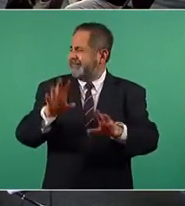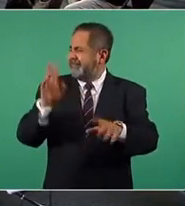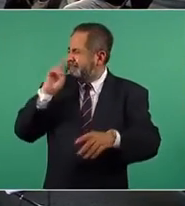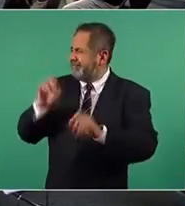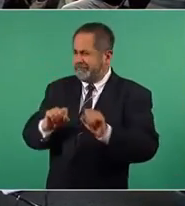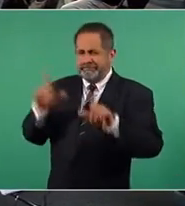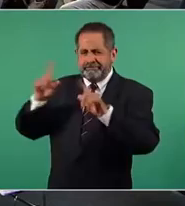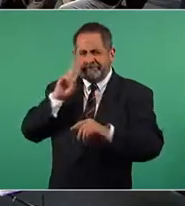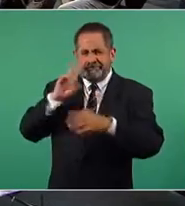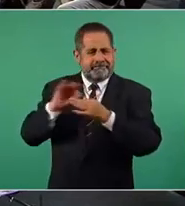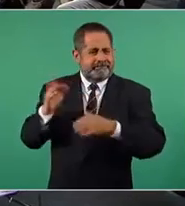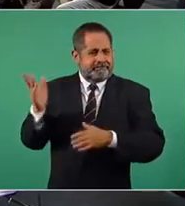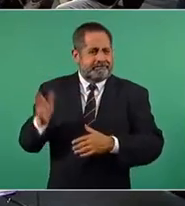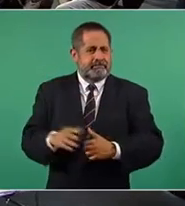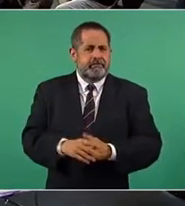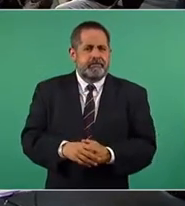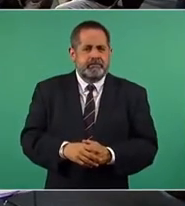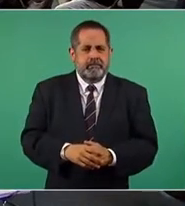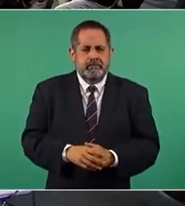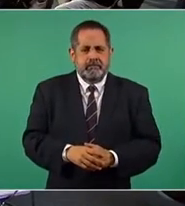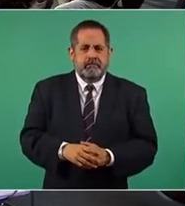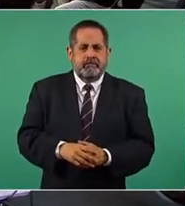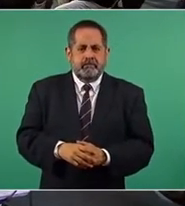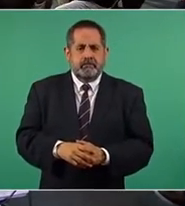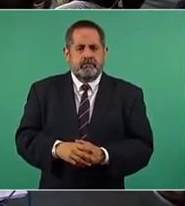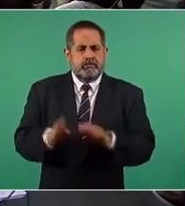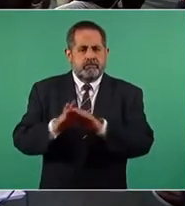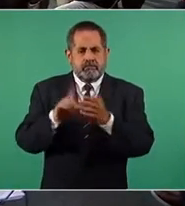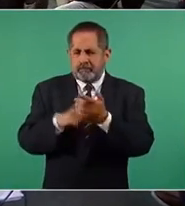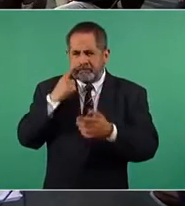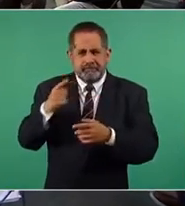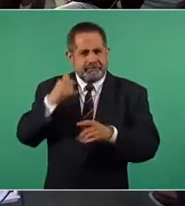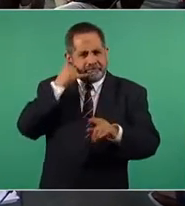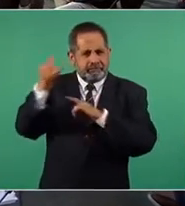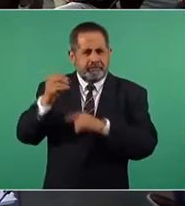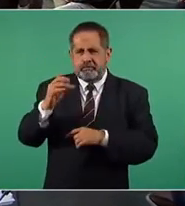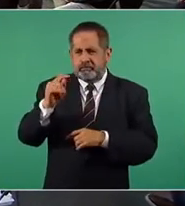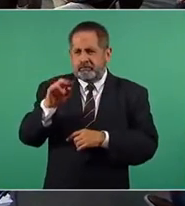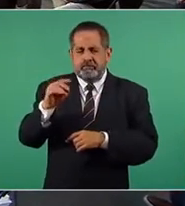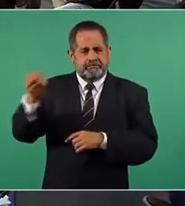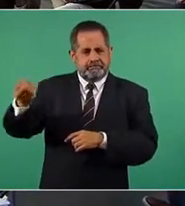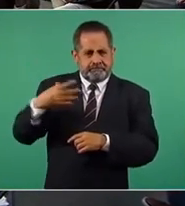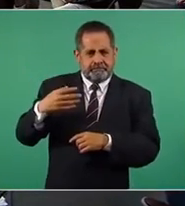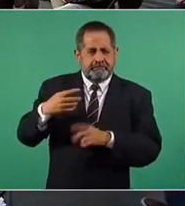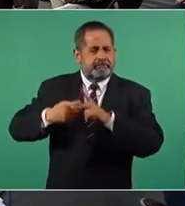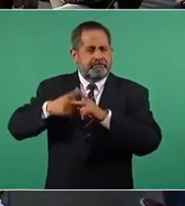si está Octavio, que me mande la